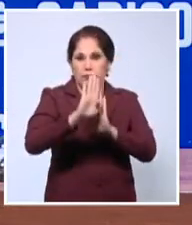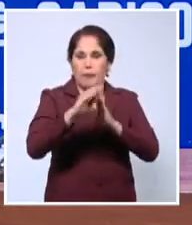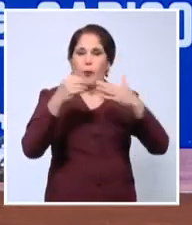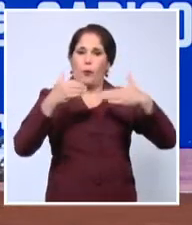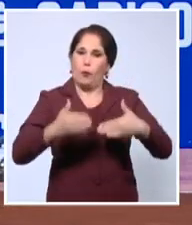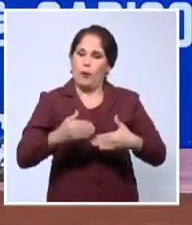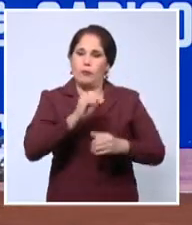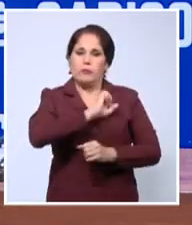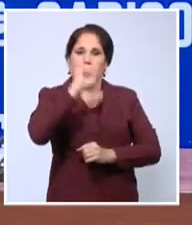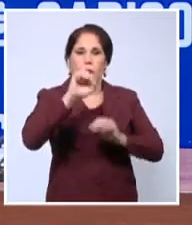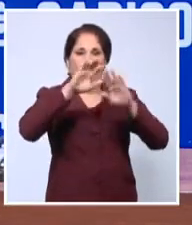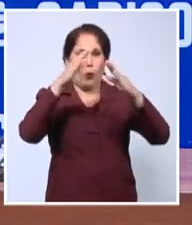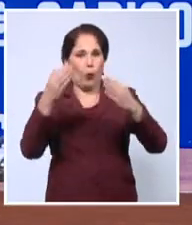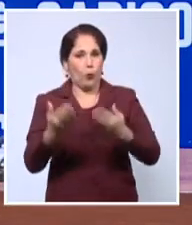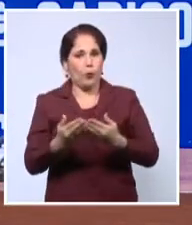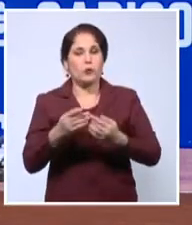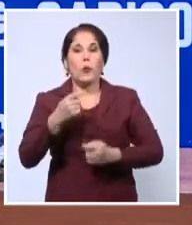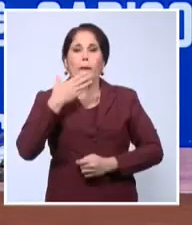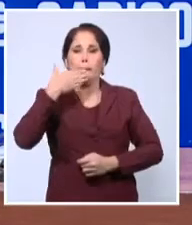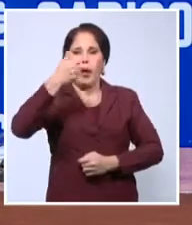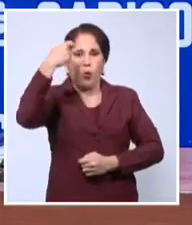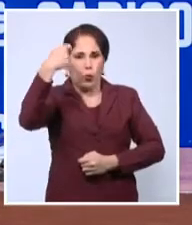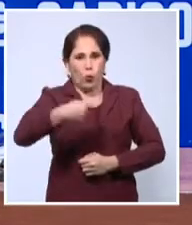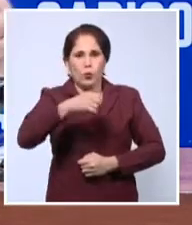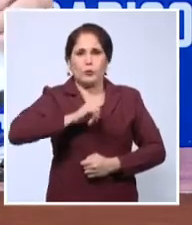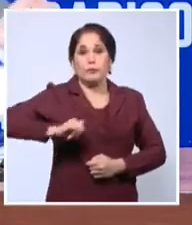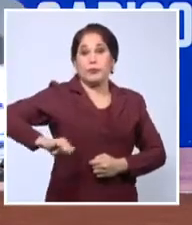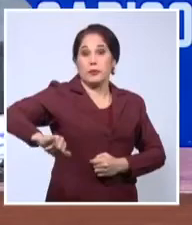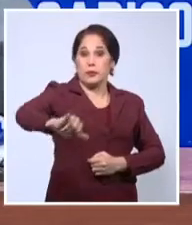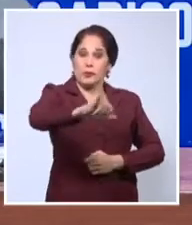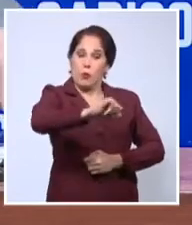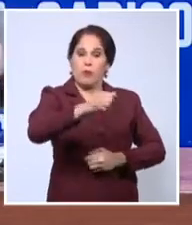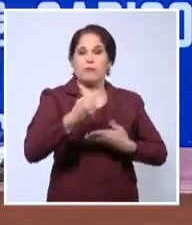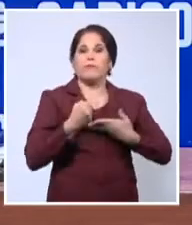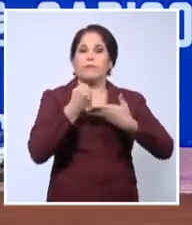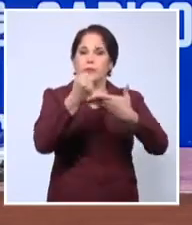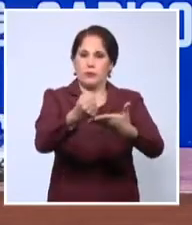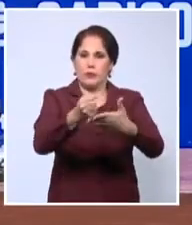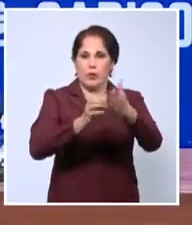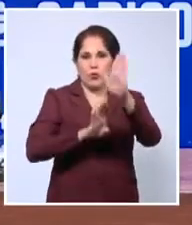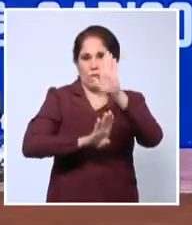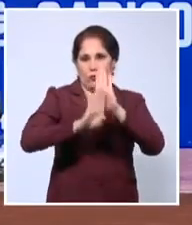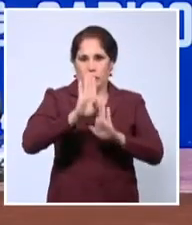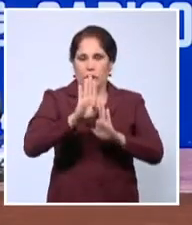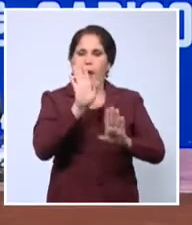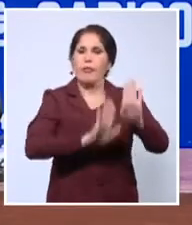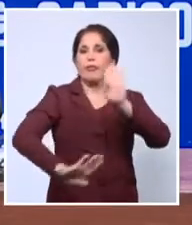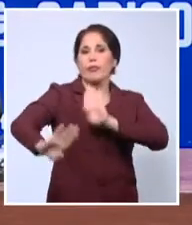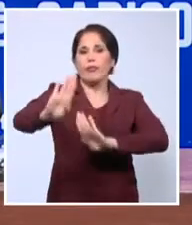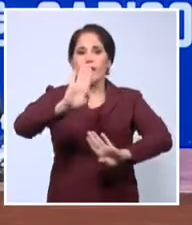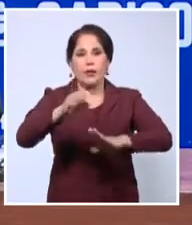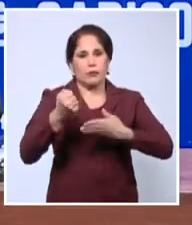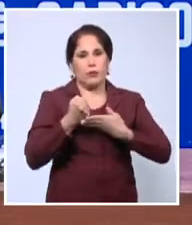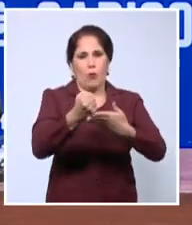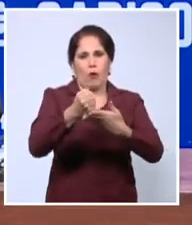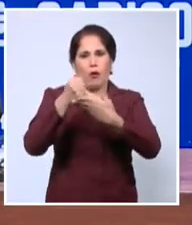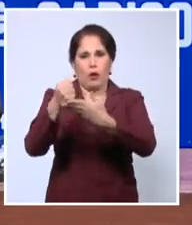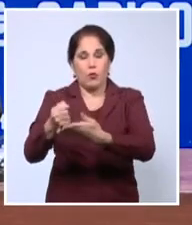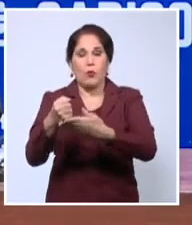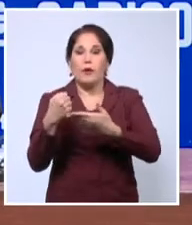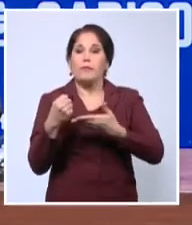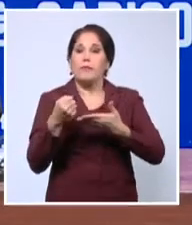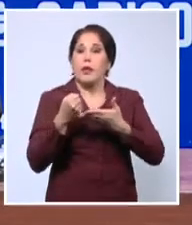para alcanzar un mundo más justo, equitativo y sostenible. Defendamos la solidaridad y la